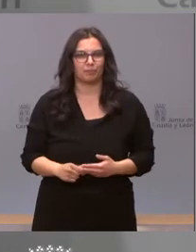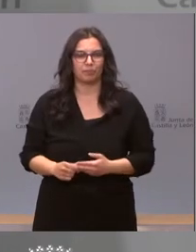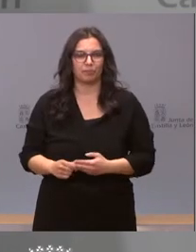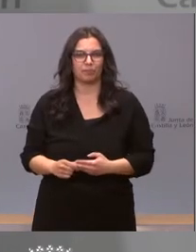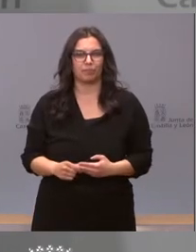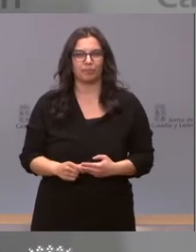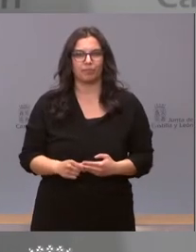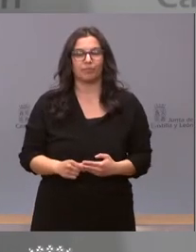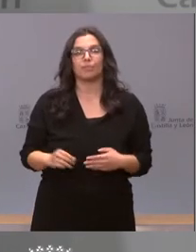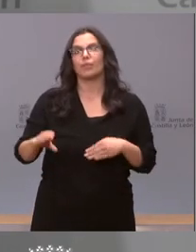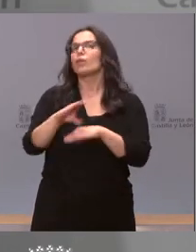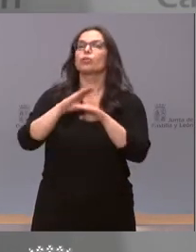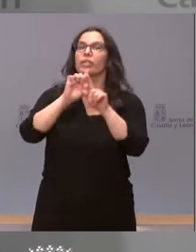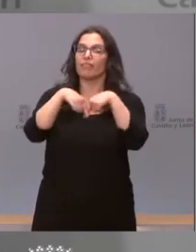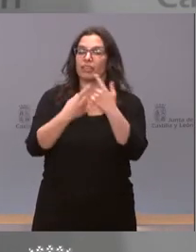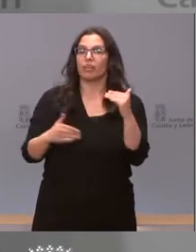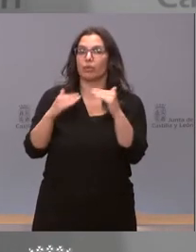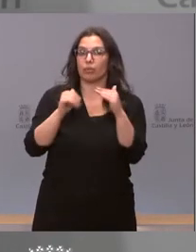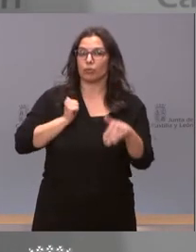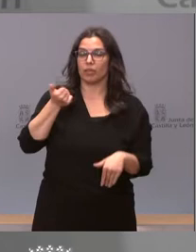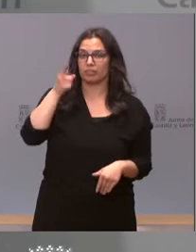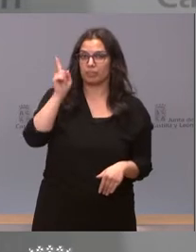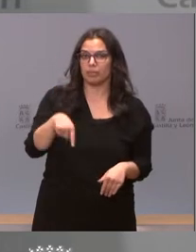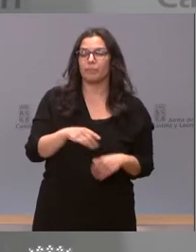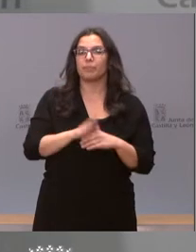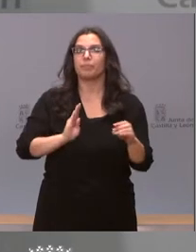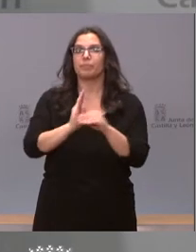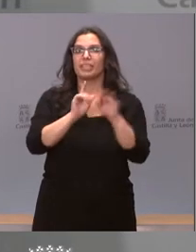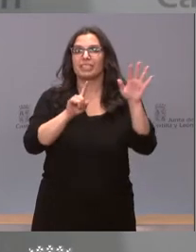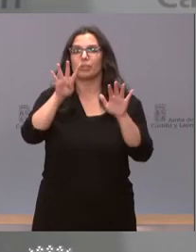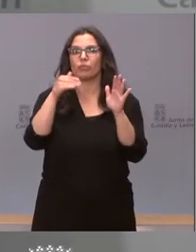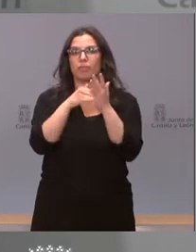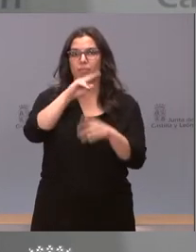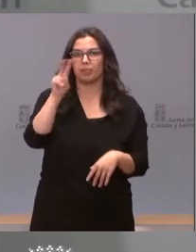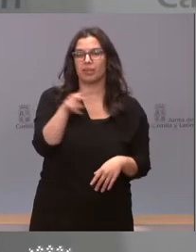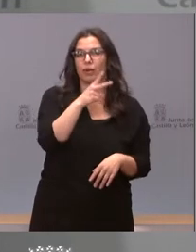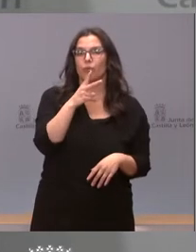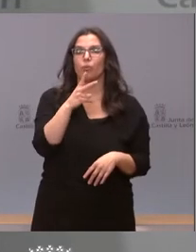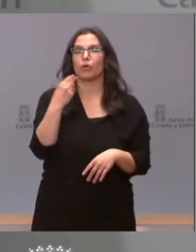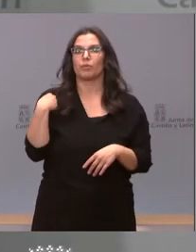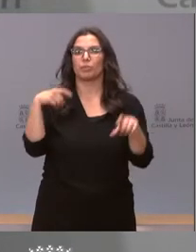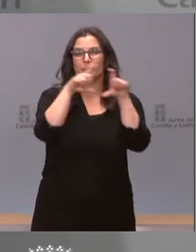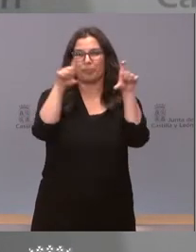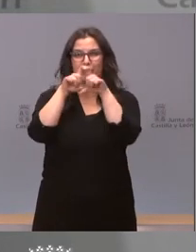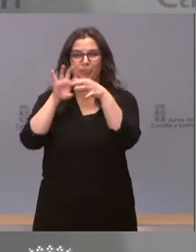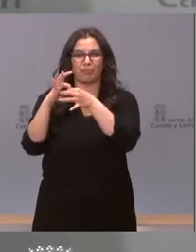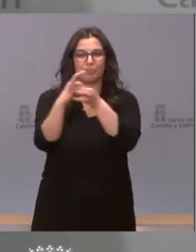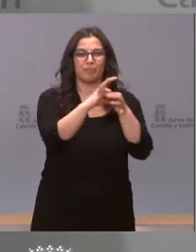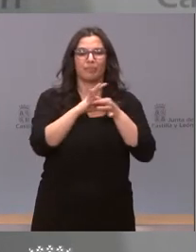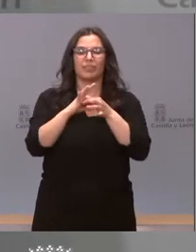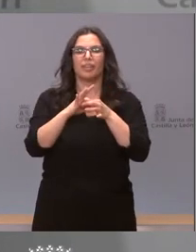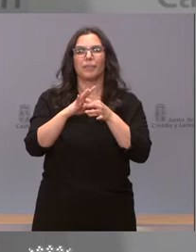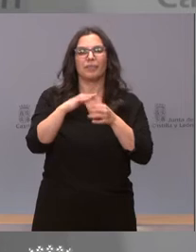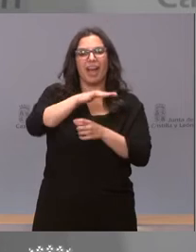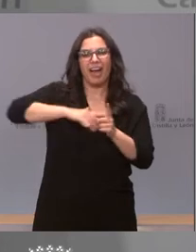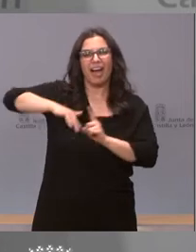La Consejería de Familia e Igualdad de Oportunidades también destina 69.000 euros al clúster de hábitat eficiente para que nos